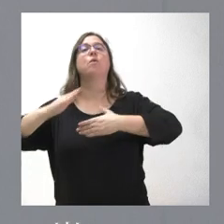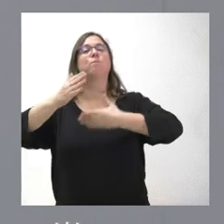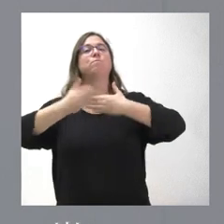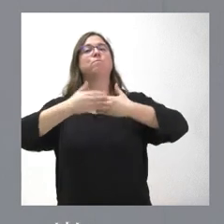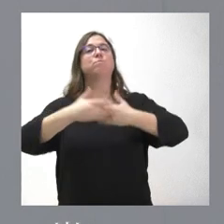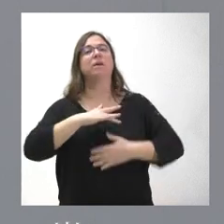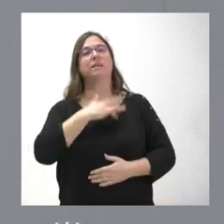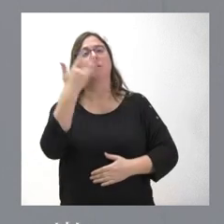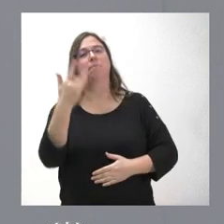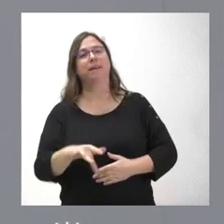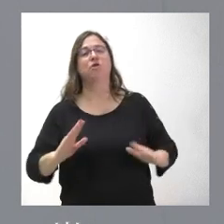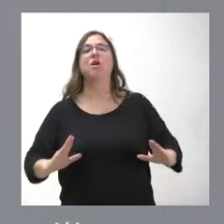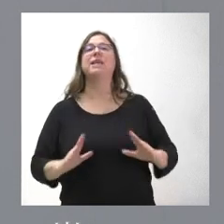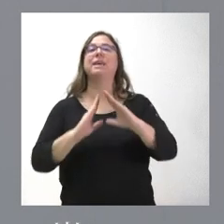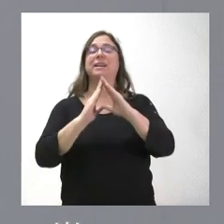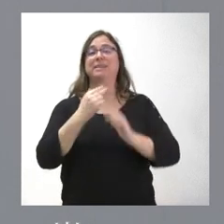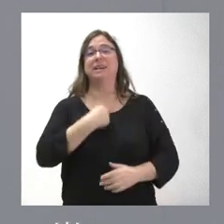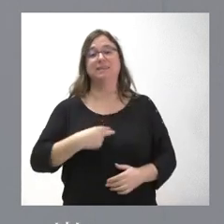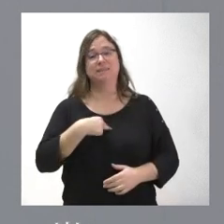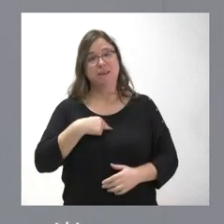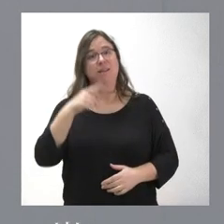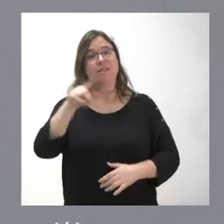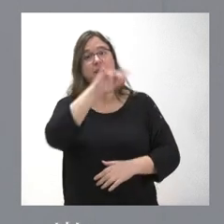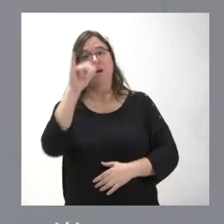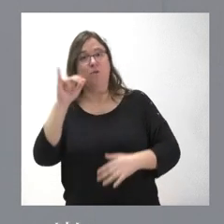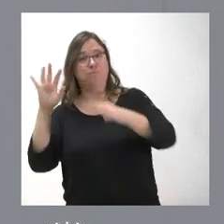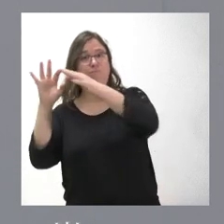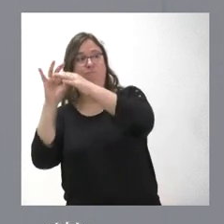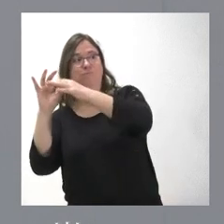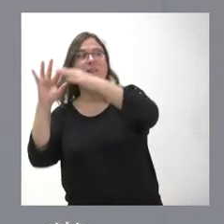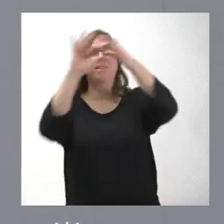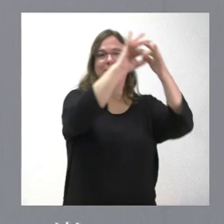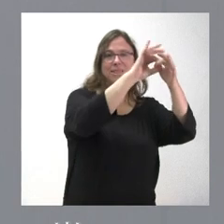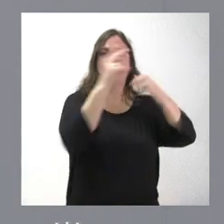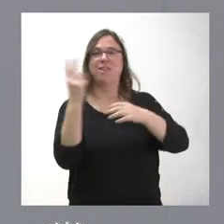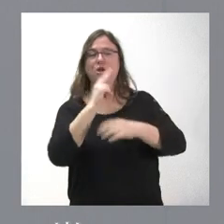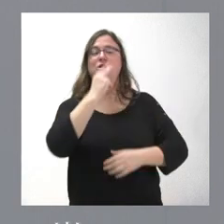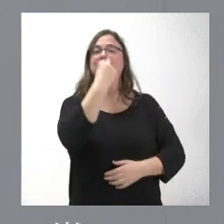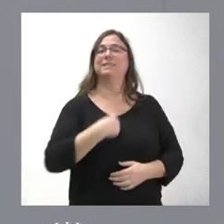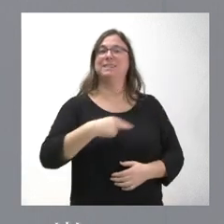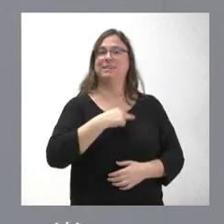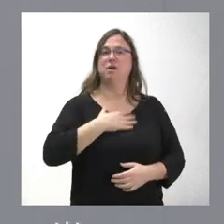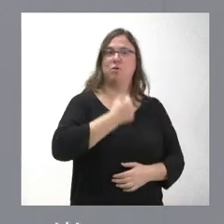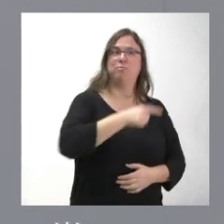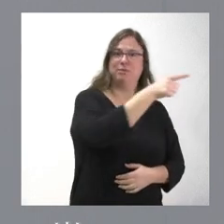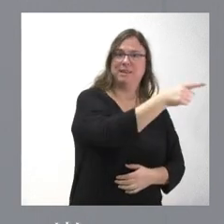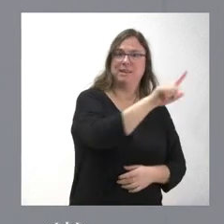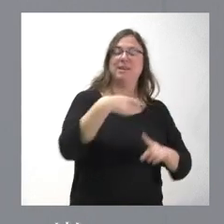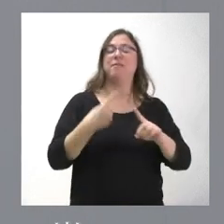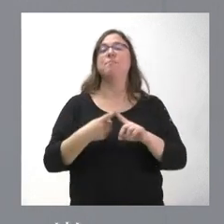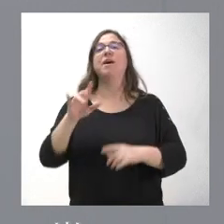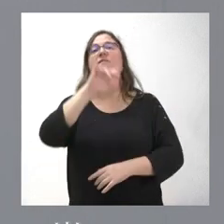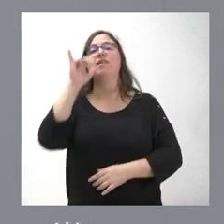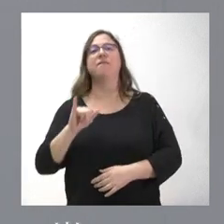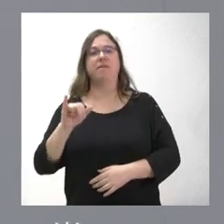de la Iglesia de Santiago. Por tanto, es muy coherente conectar estas edades del hombre entre Santiago de Compostela y Villafranca del